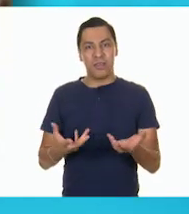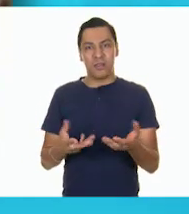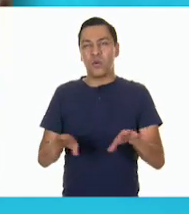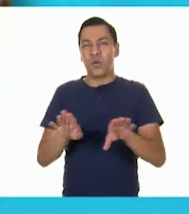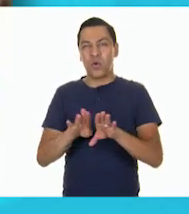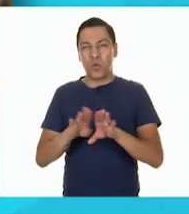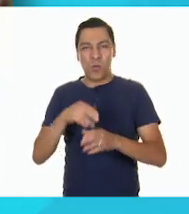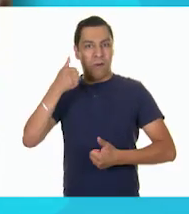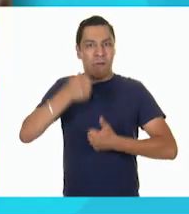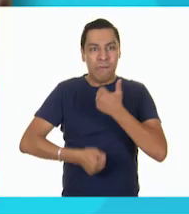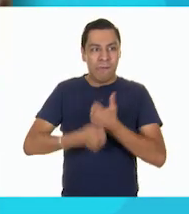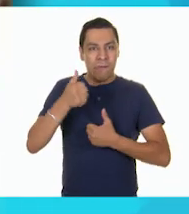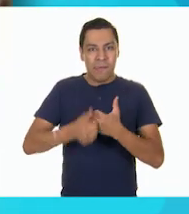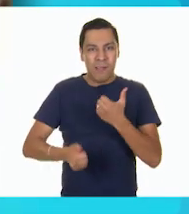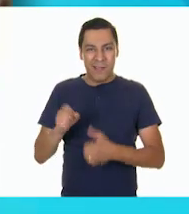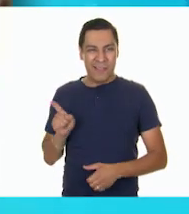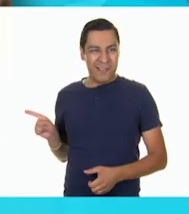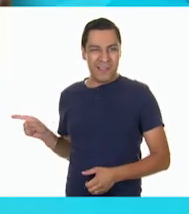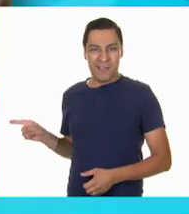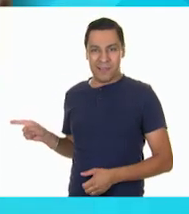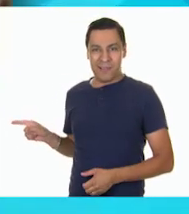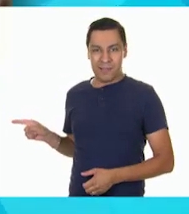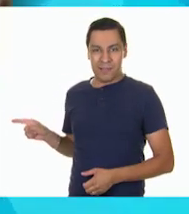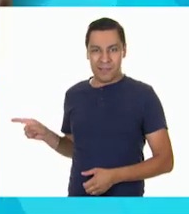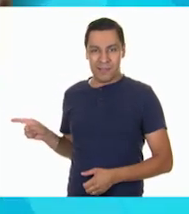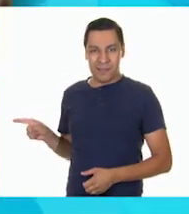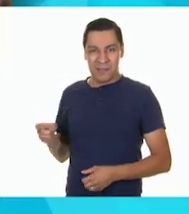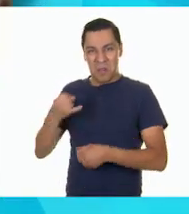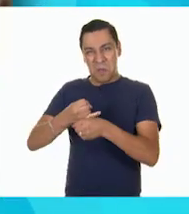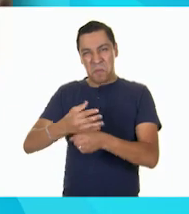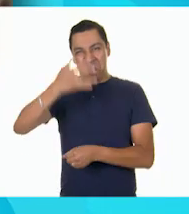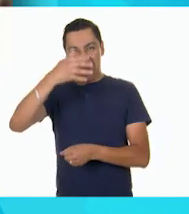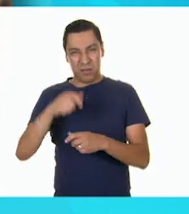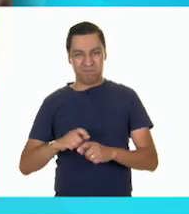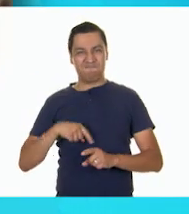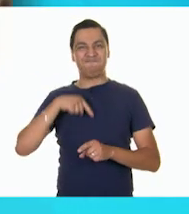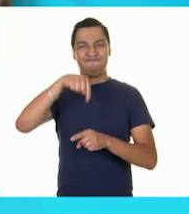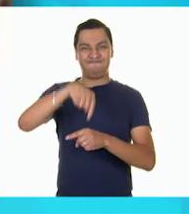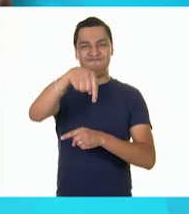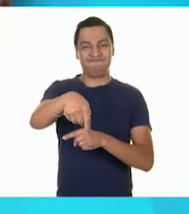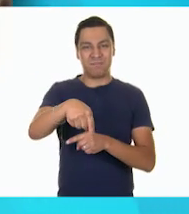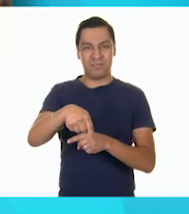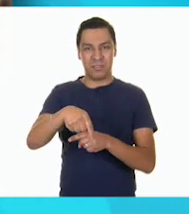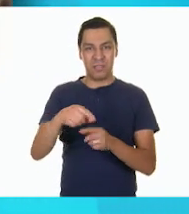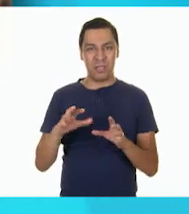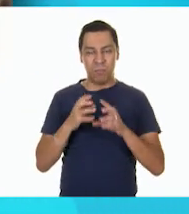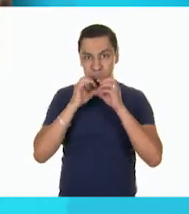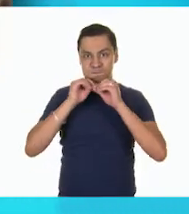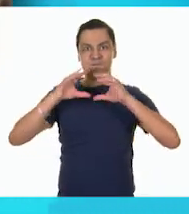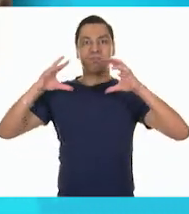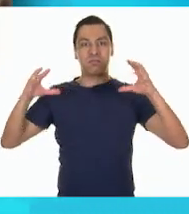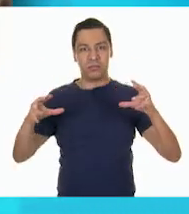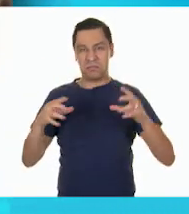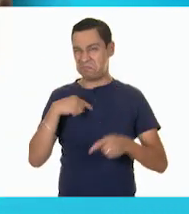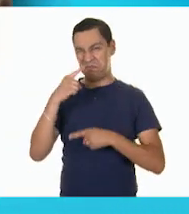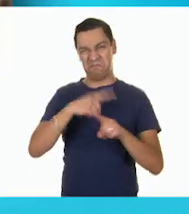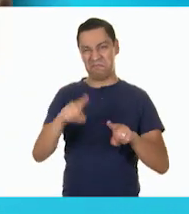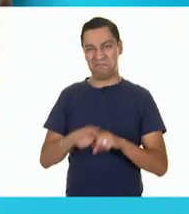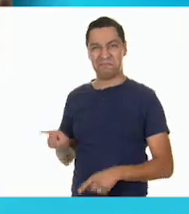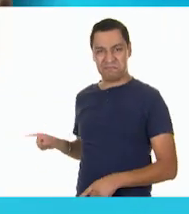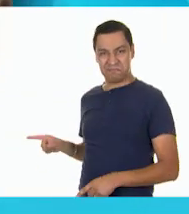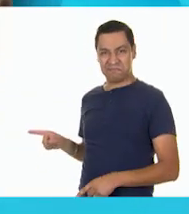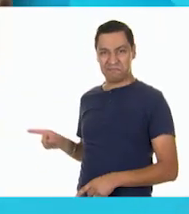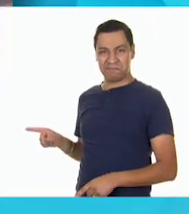carreras de costales, puedes jugar carreras de obstáculos, puedes jugar con globos, puedes jugar con aros, puedes jugar con